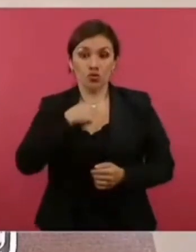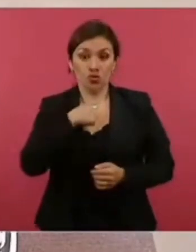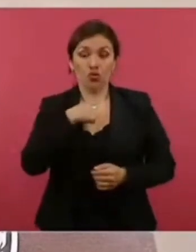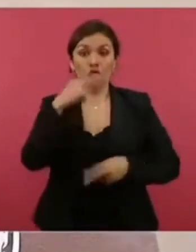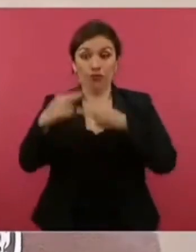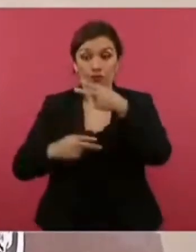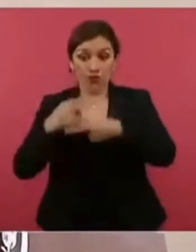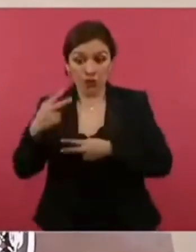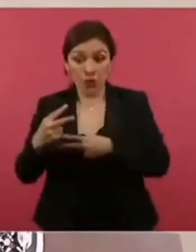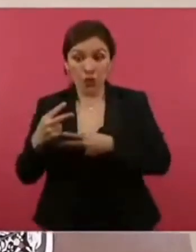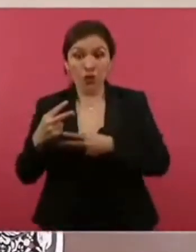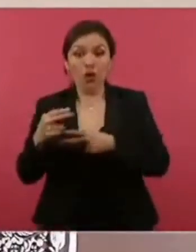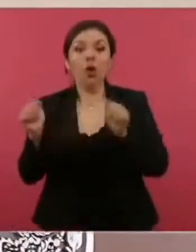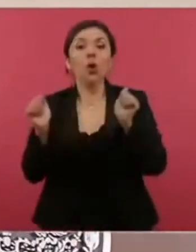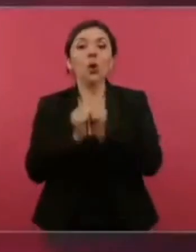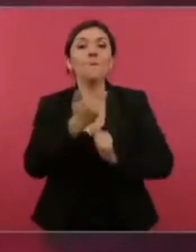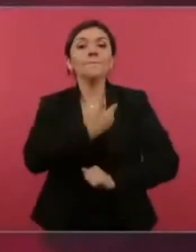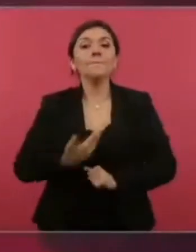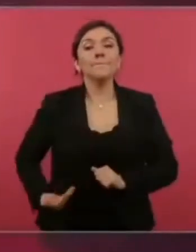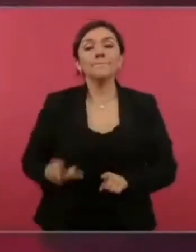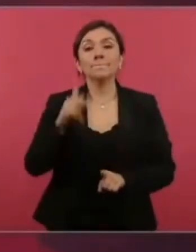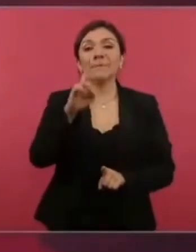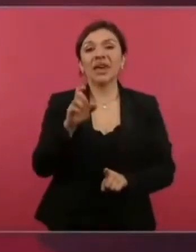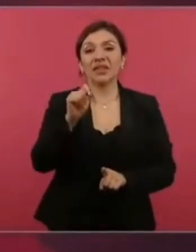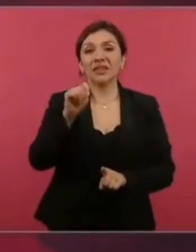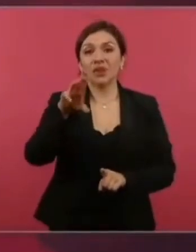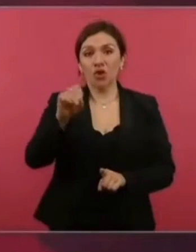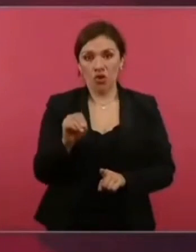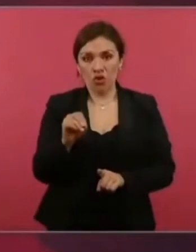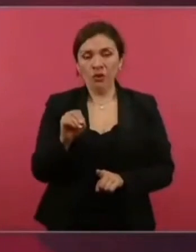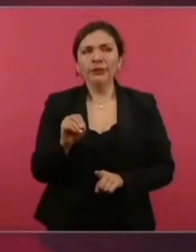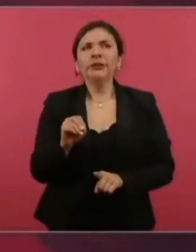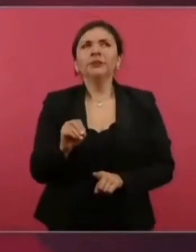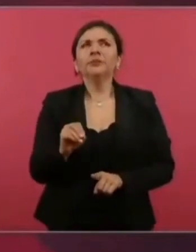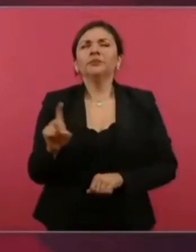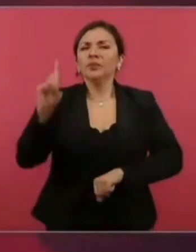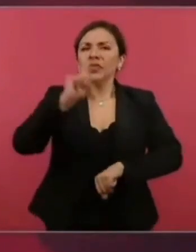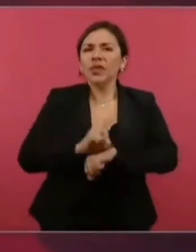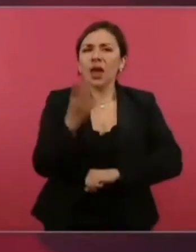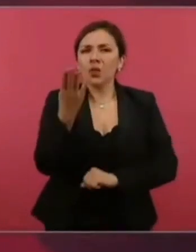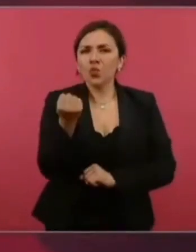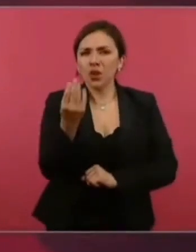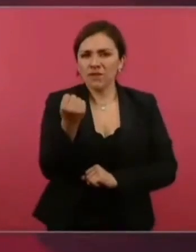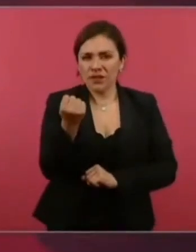estar con el presidente Petro el día nueve